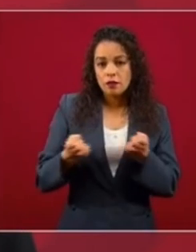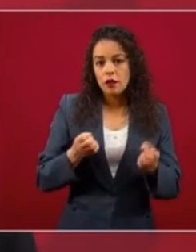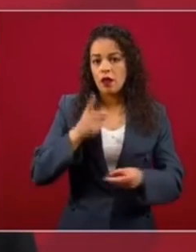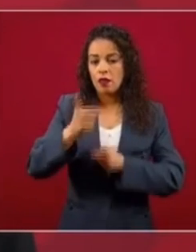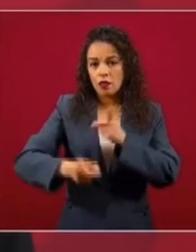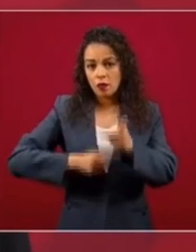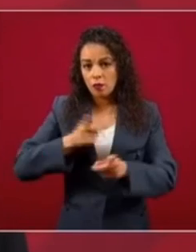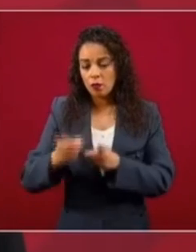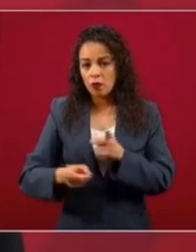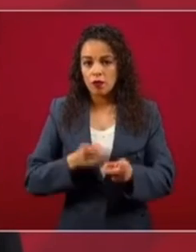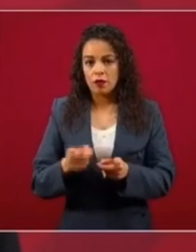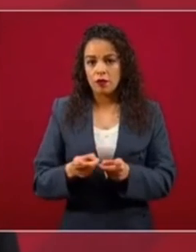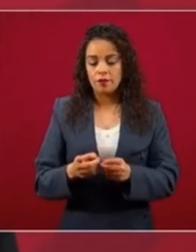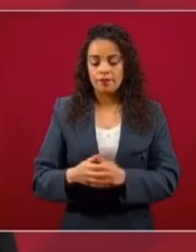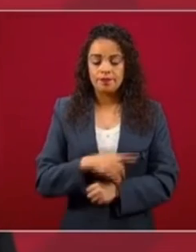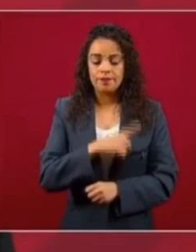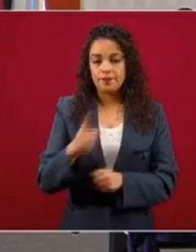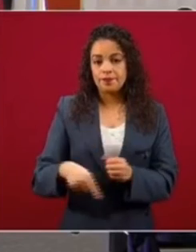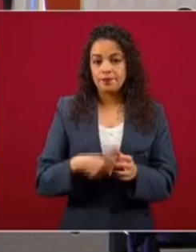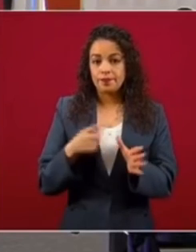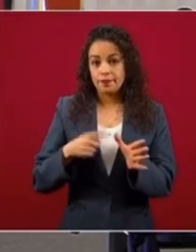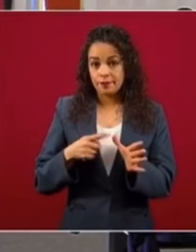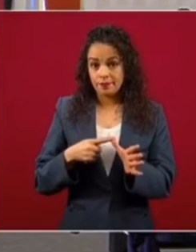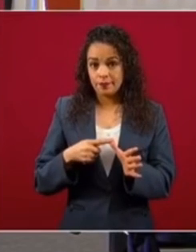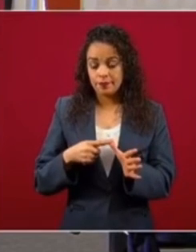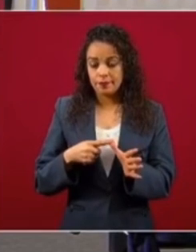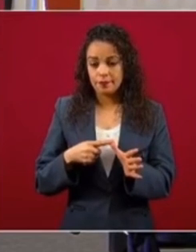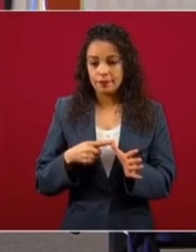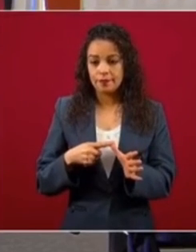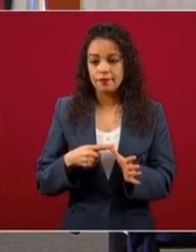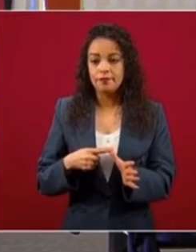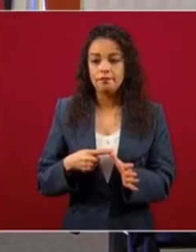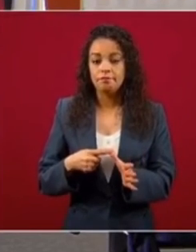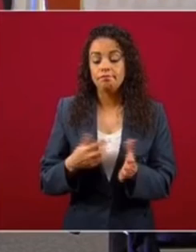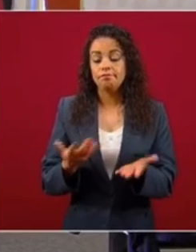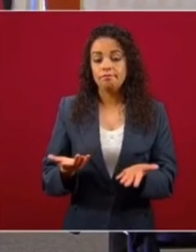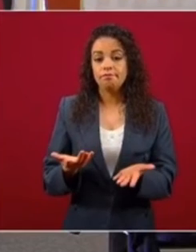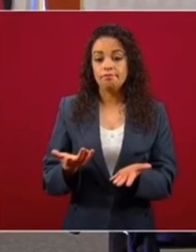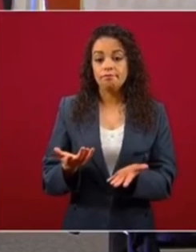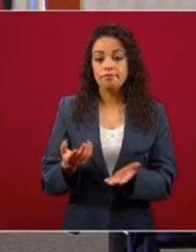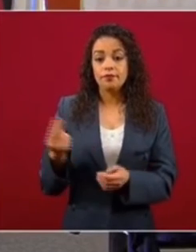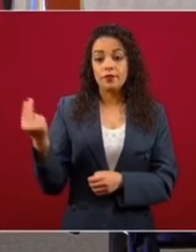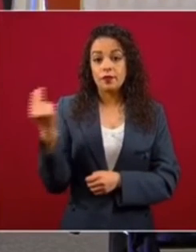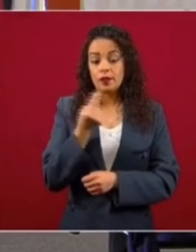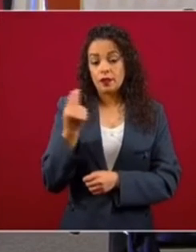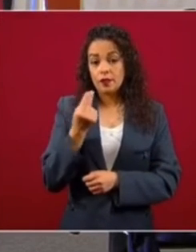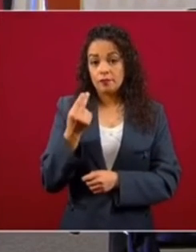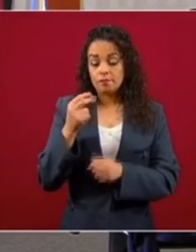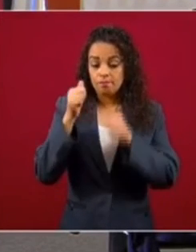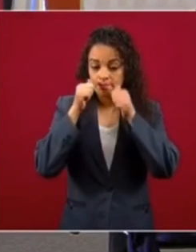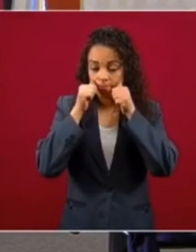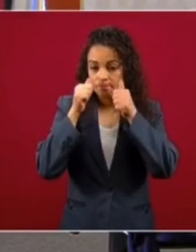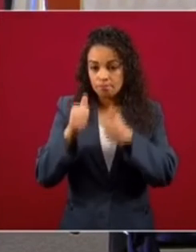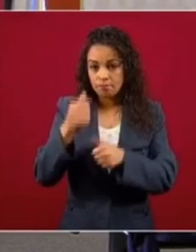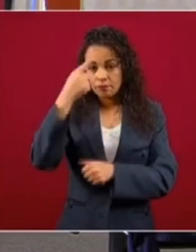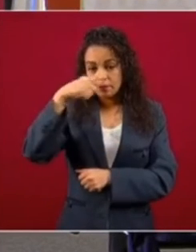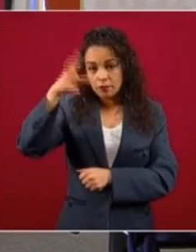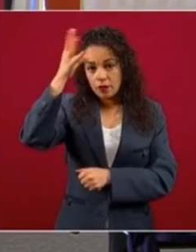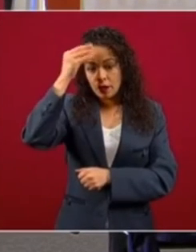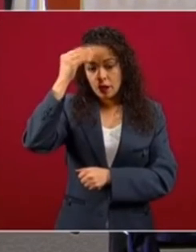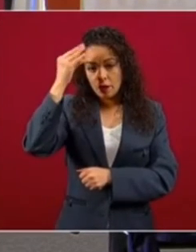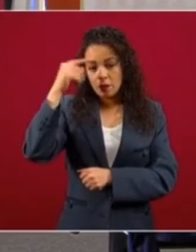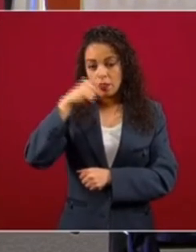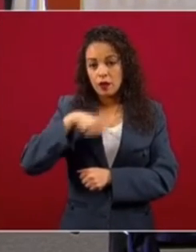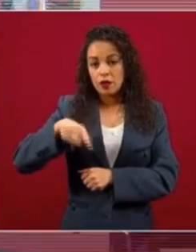Cinco, demos valor al conocimiento académico, igual que al desarrollo